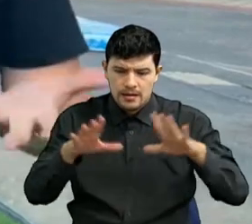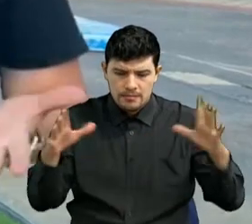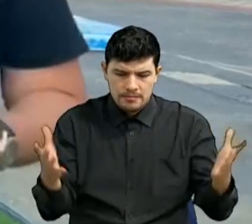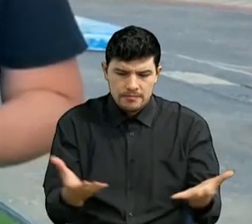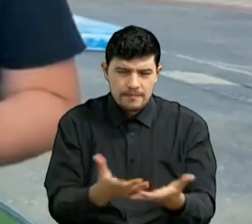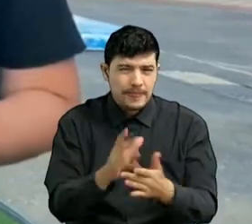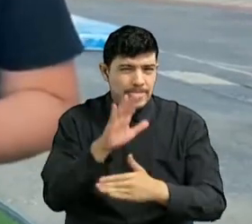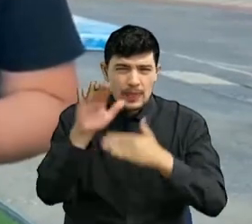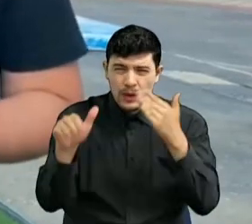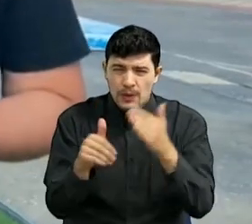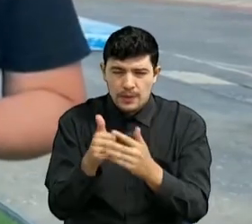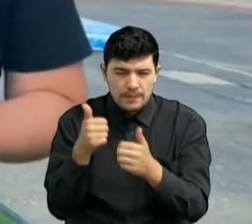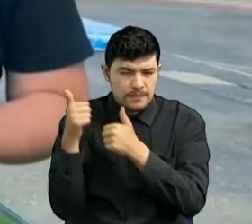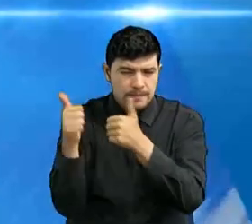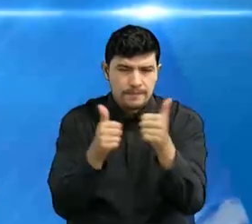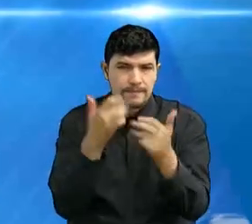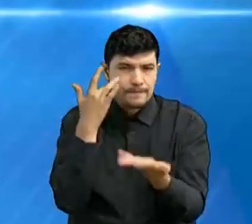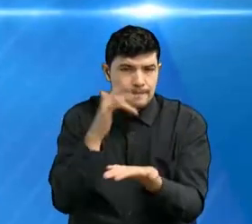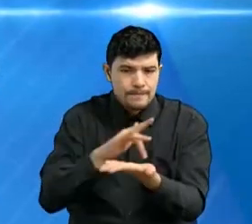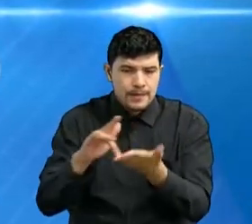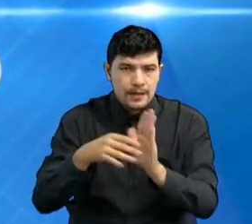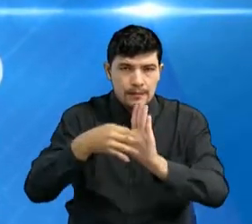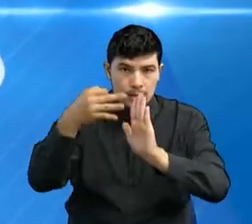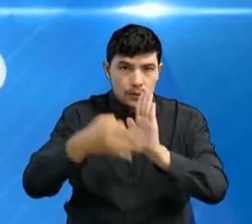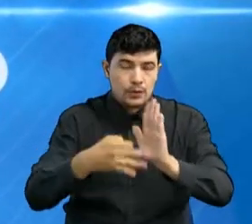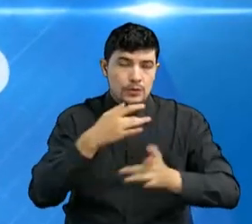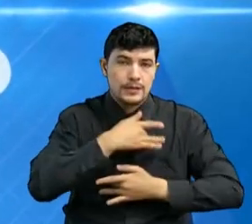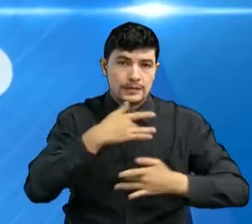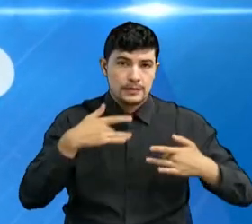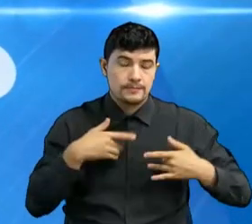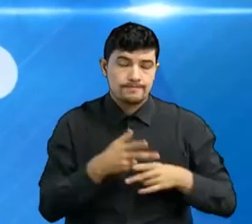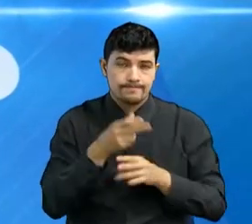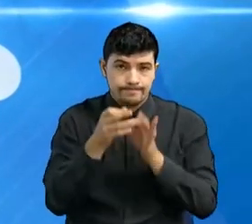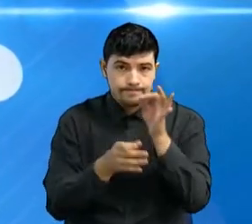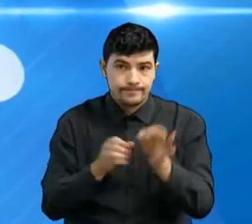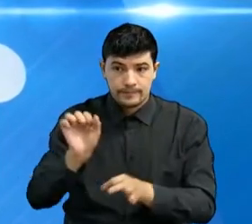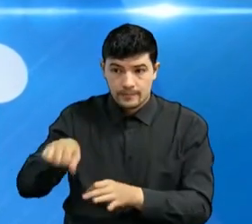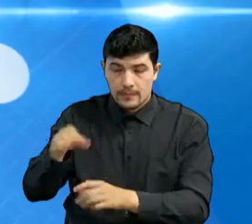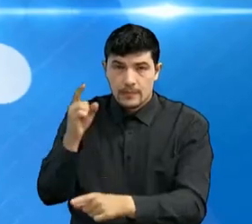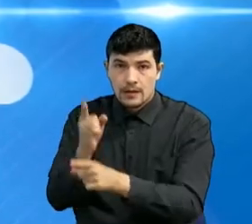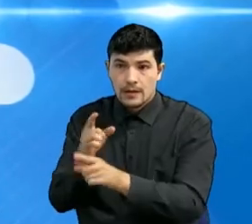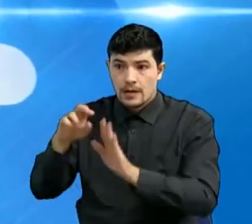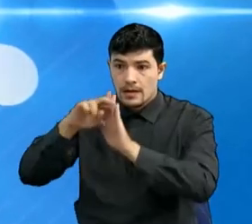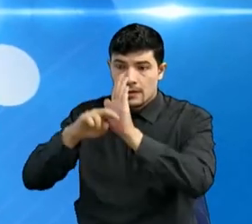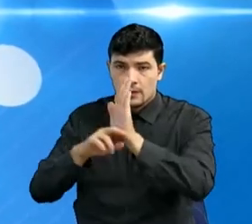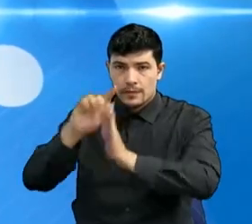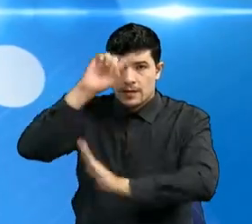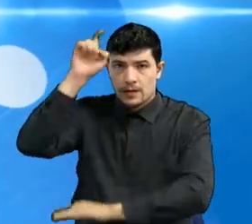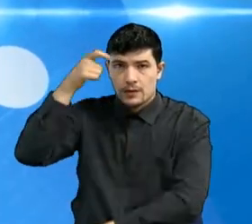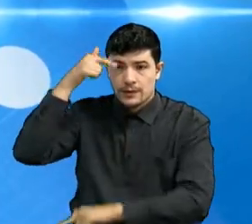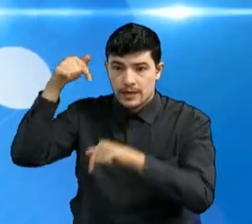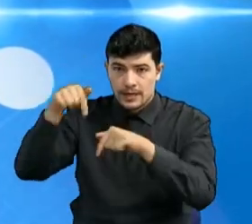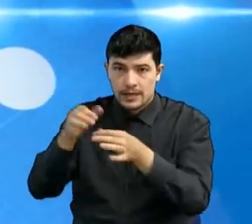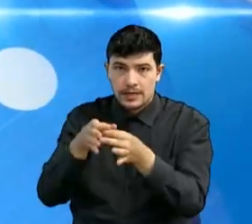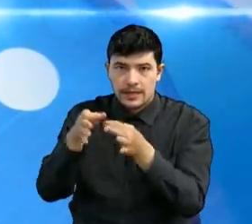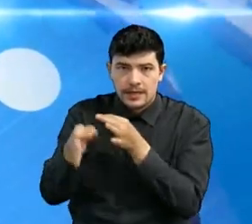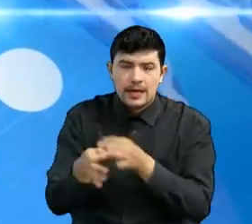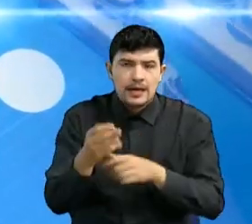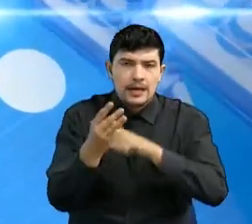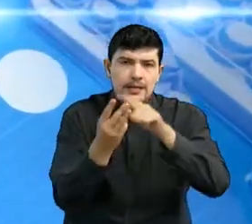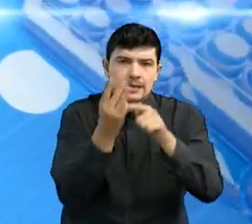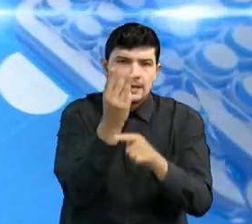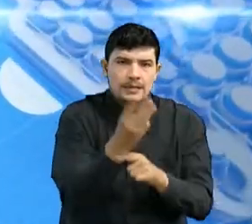y todos los protocolos de bioseguridad necesarios. Cabe recordar que en las medidas de seguridad del gobierno local, solo tres